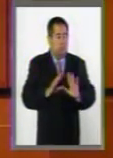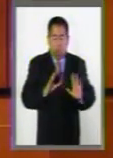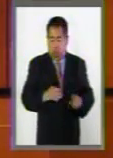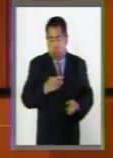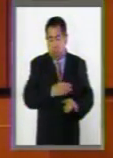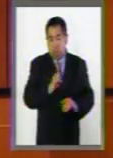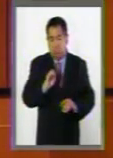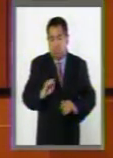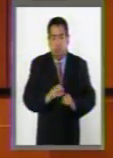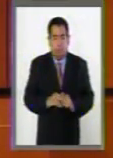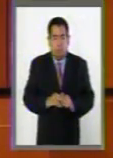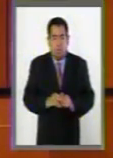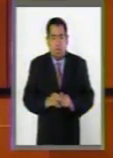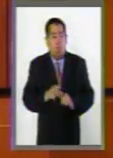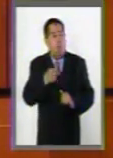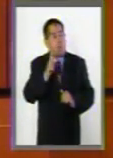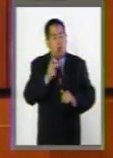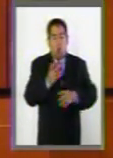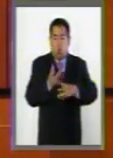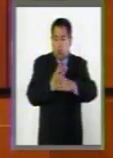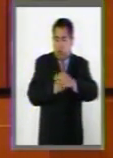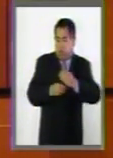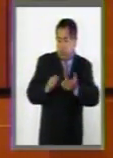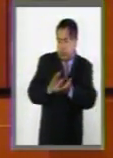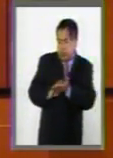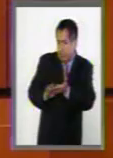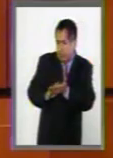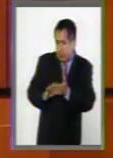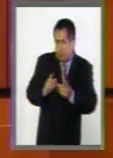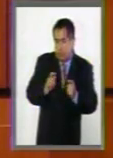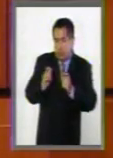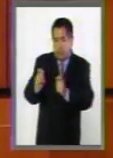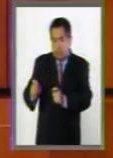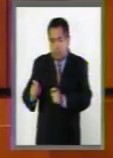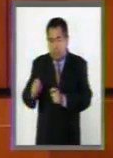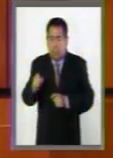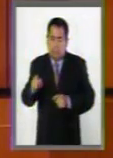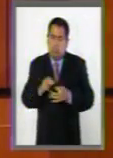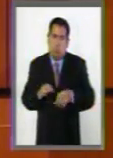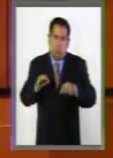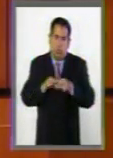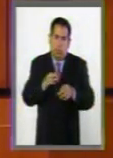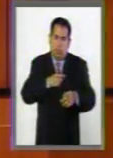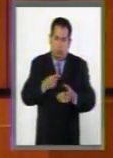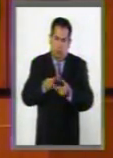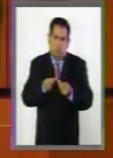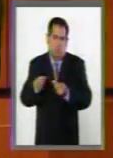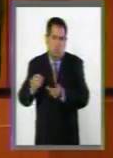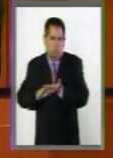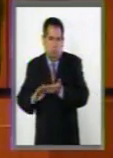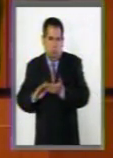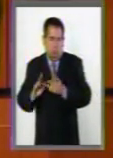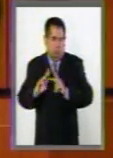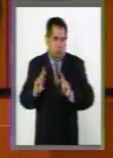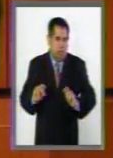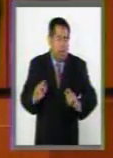pero la reparación del daño que es la parte que planteo y pudiera decir,